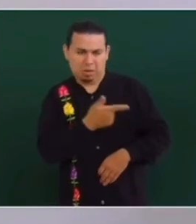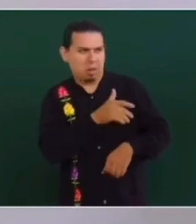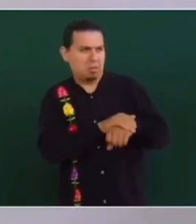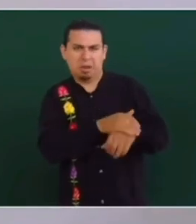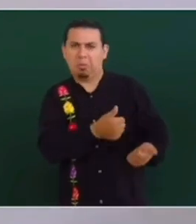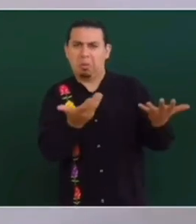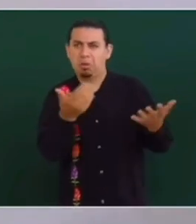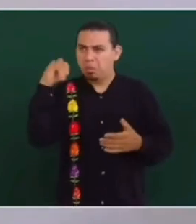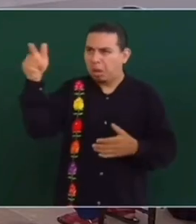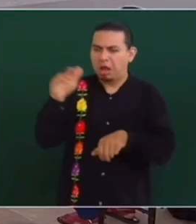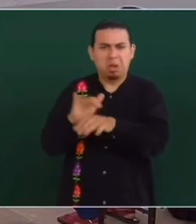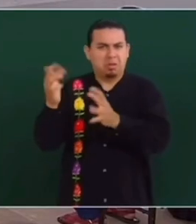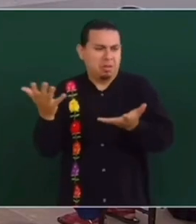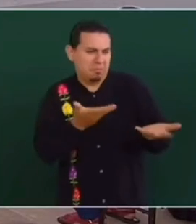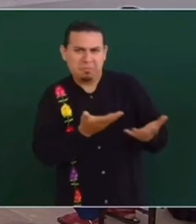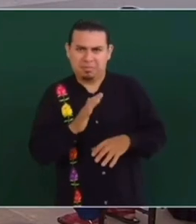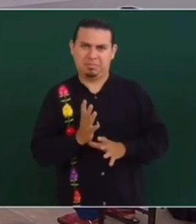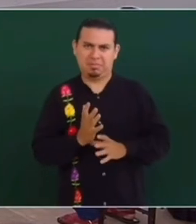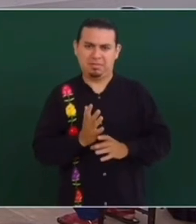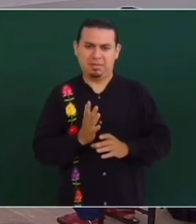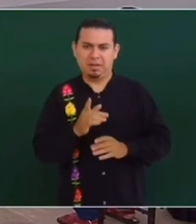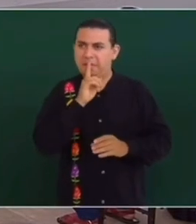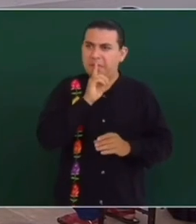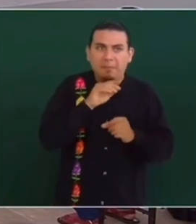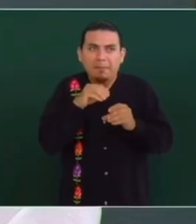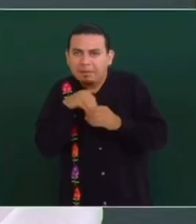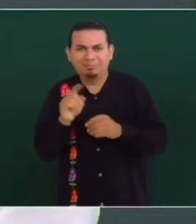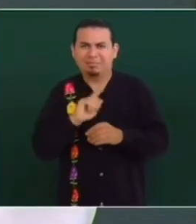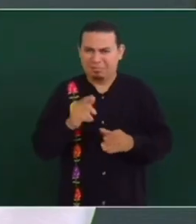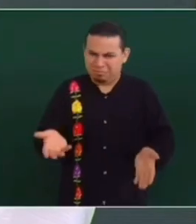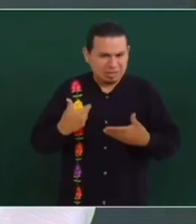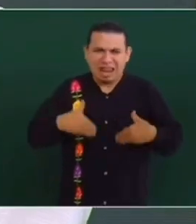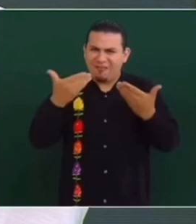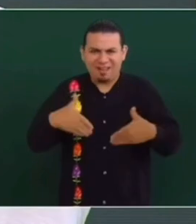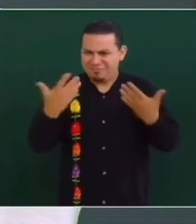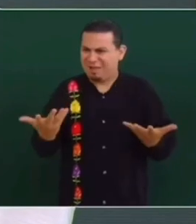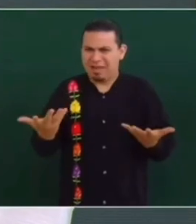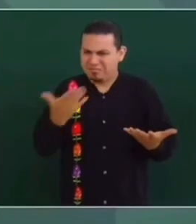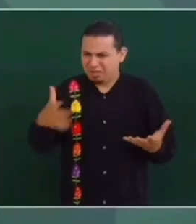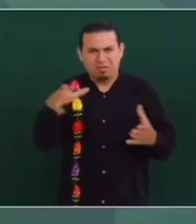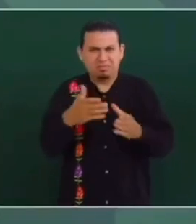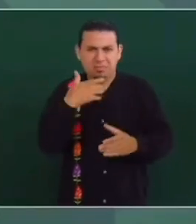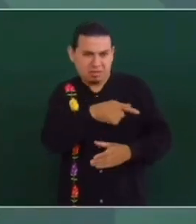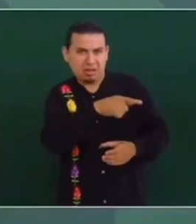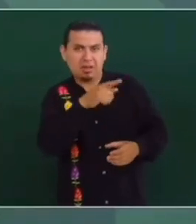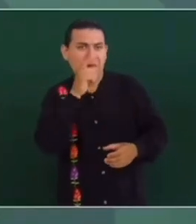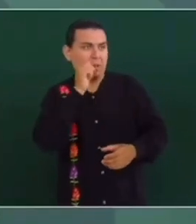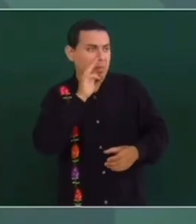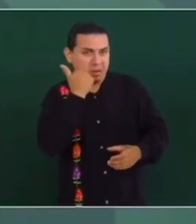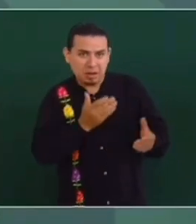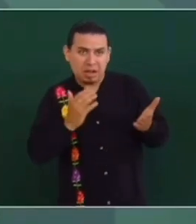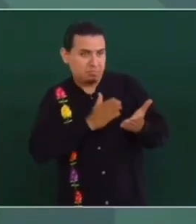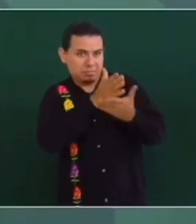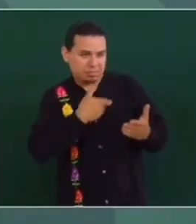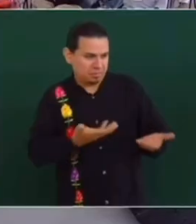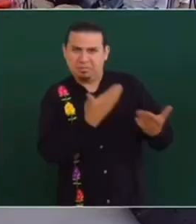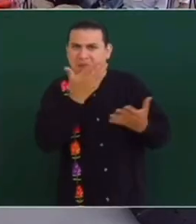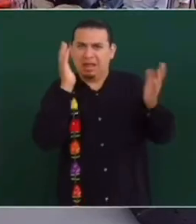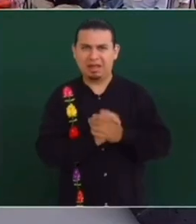Ah, también. Que no haya tapados, todos tienen esa posibilidad de participar.